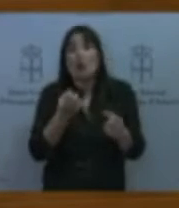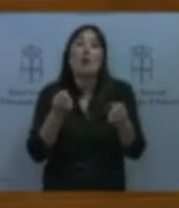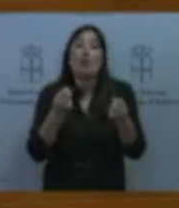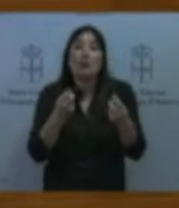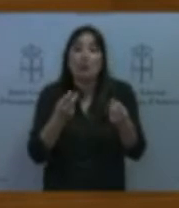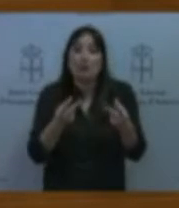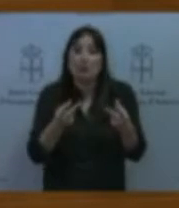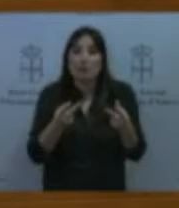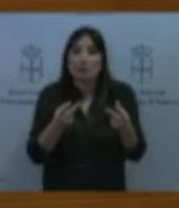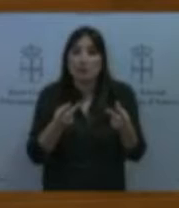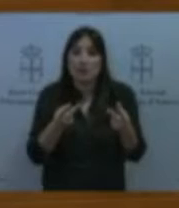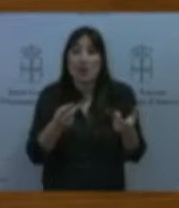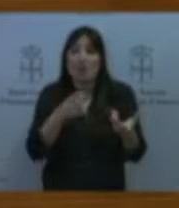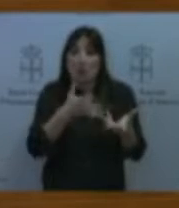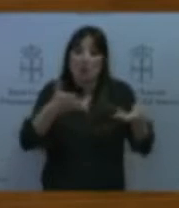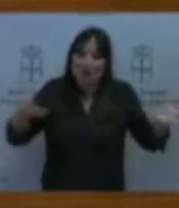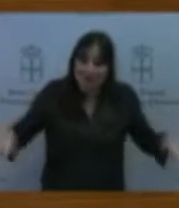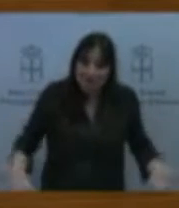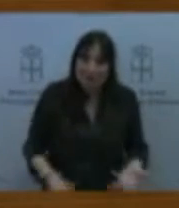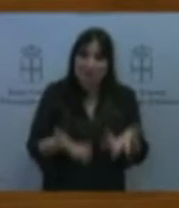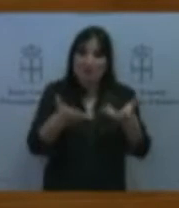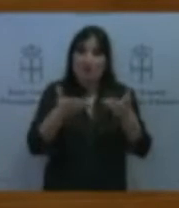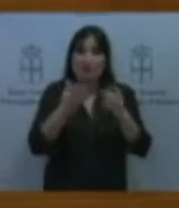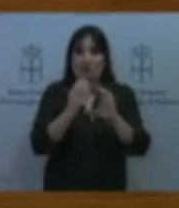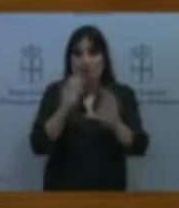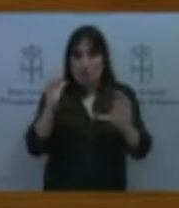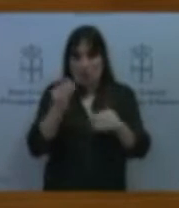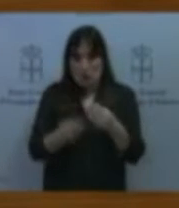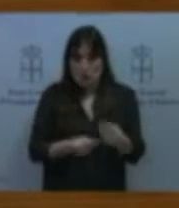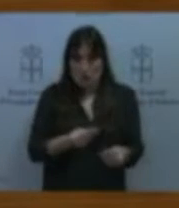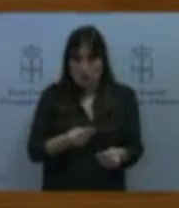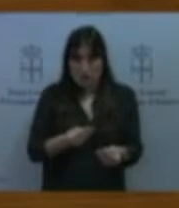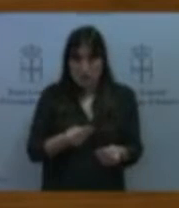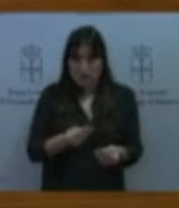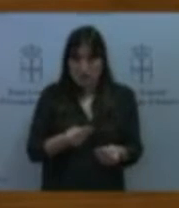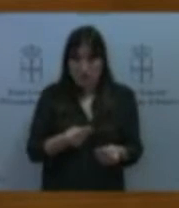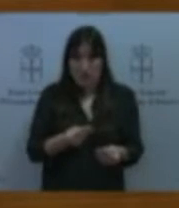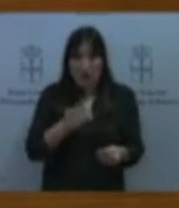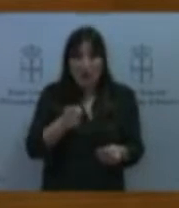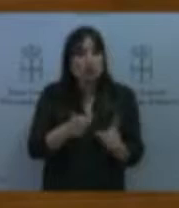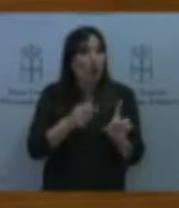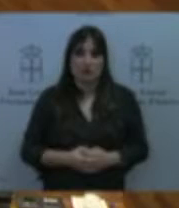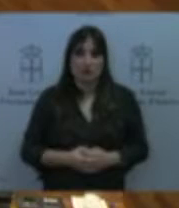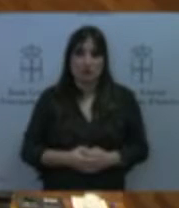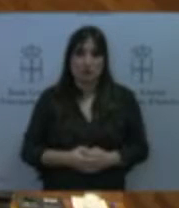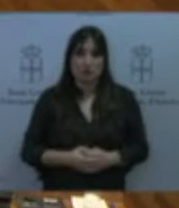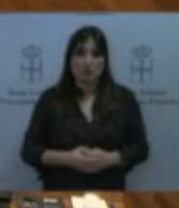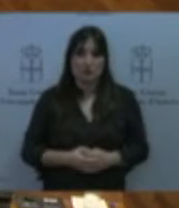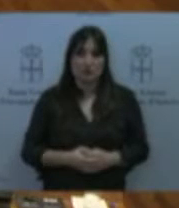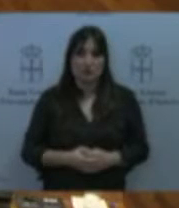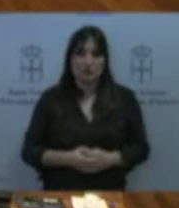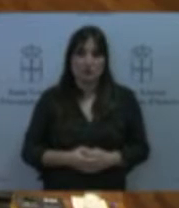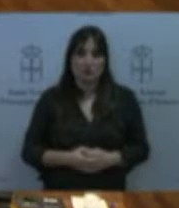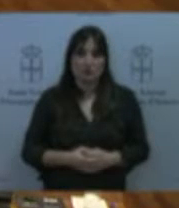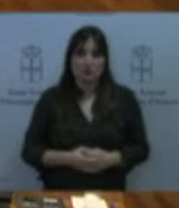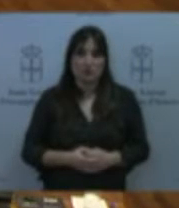del transporte público. Sigue siendo un buen objetivo lograr que sea gratuito, señorías. Bueno, voy a